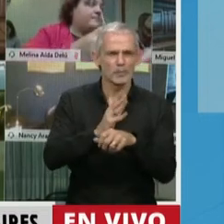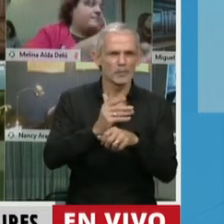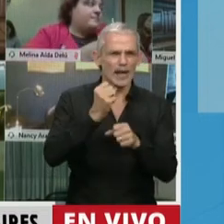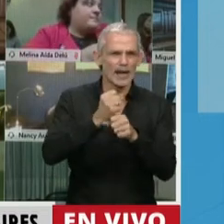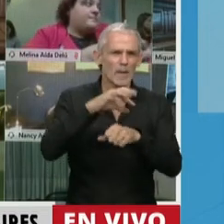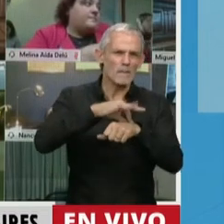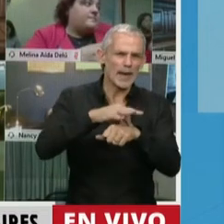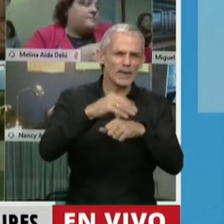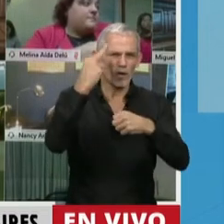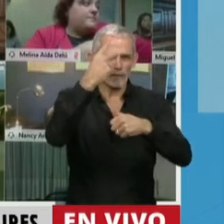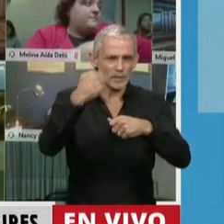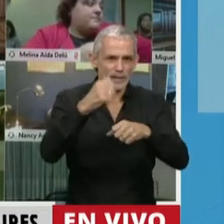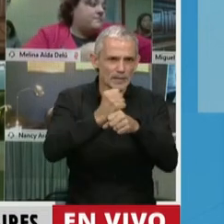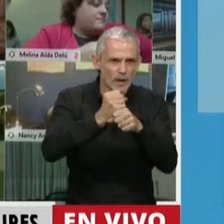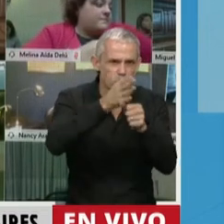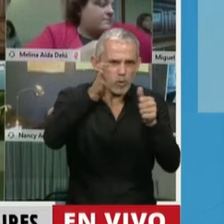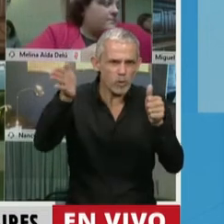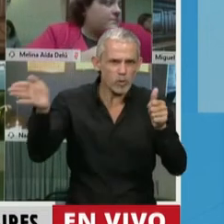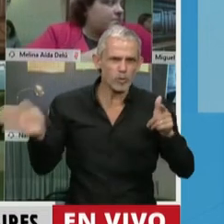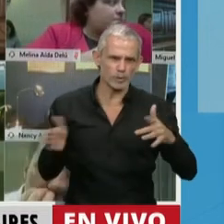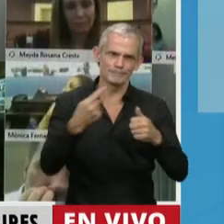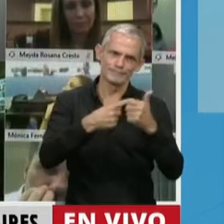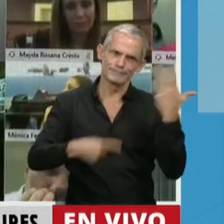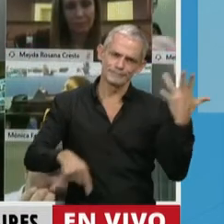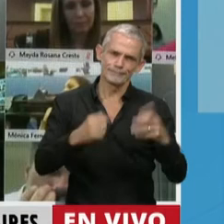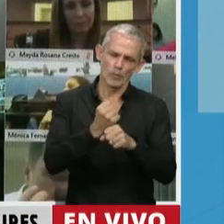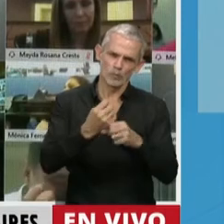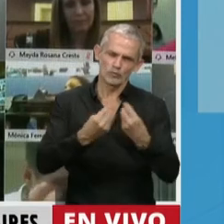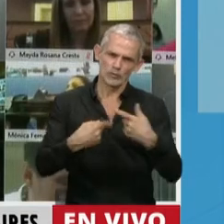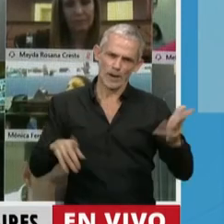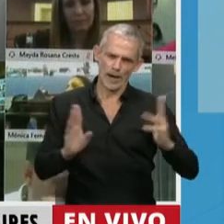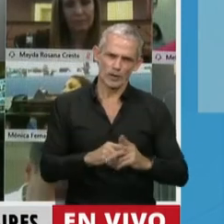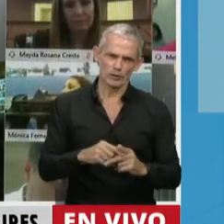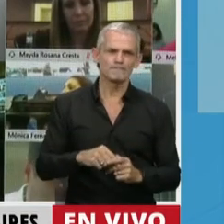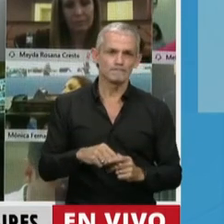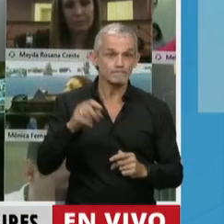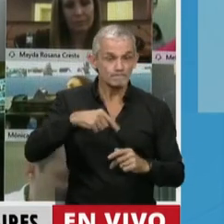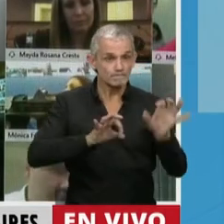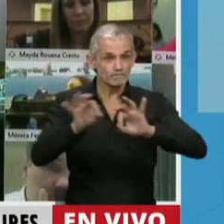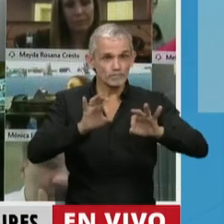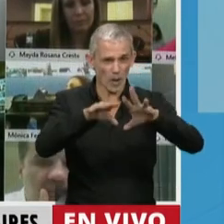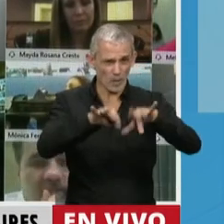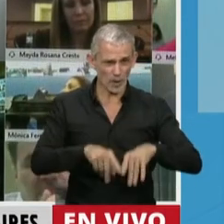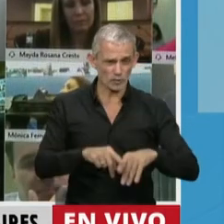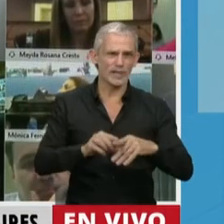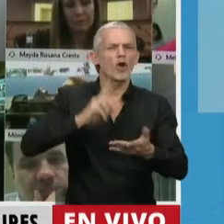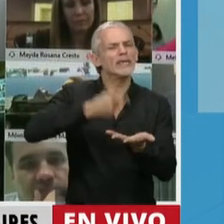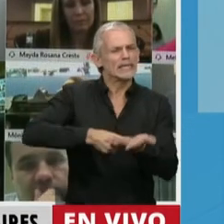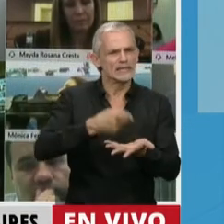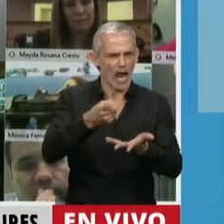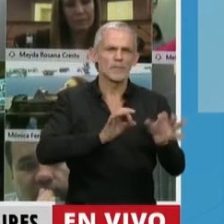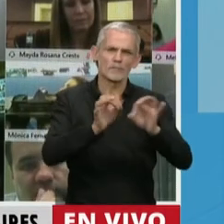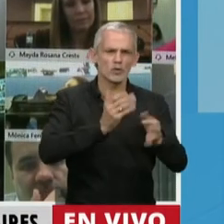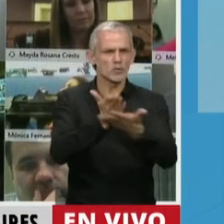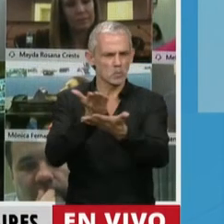de los trabajadores de la salud, y en esto no me refiero a que en la elaboración de este dictamen y de estos